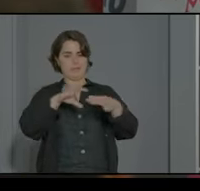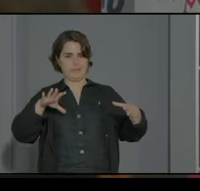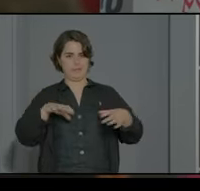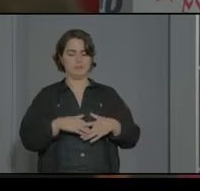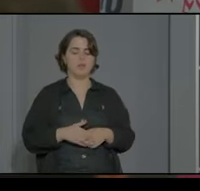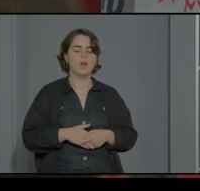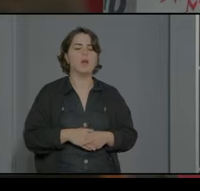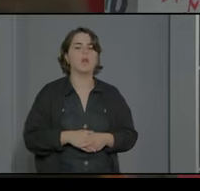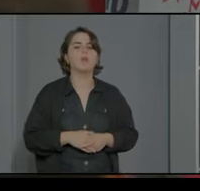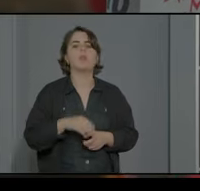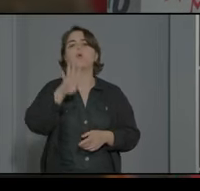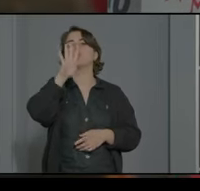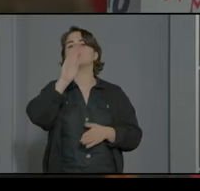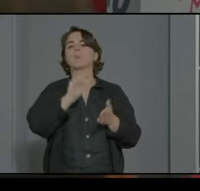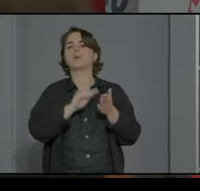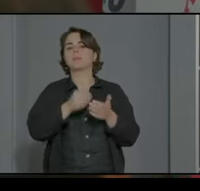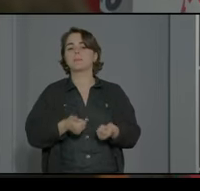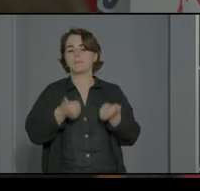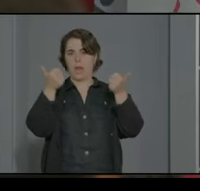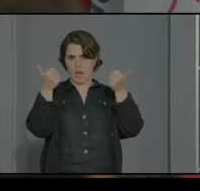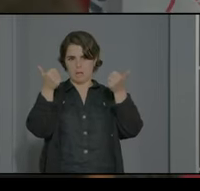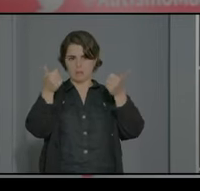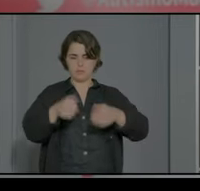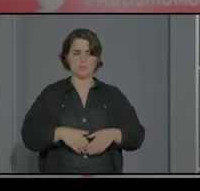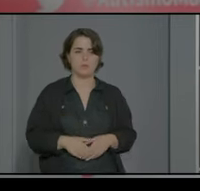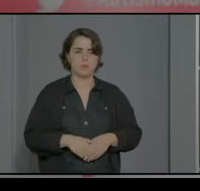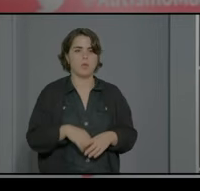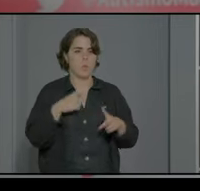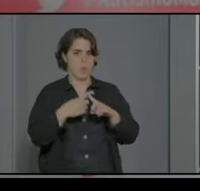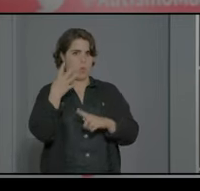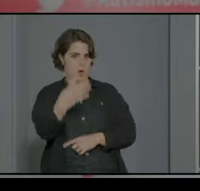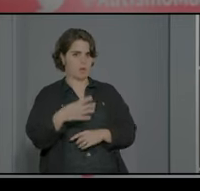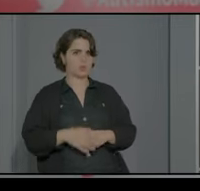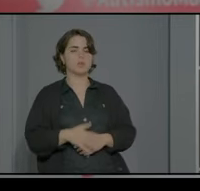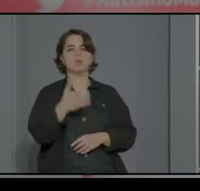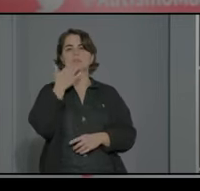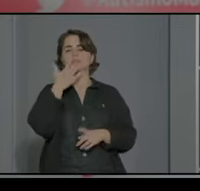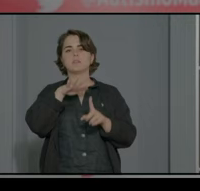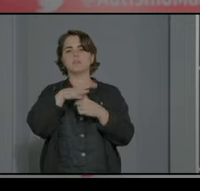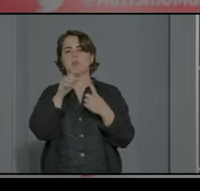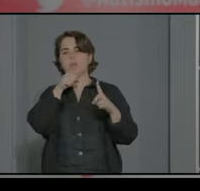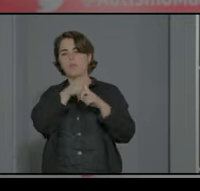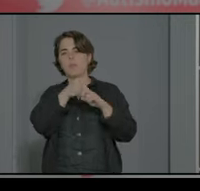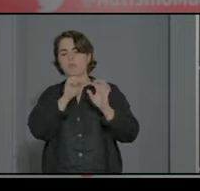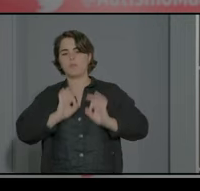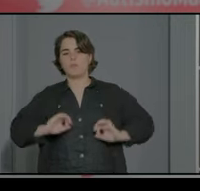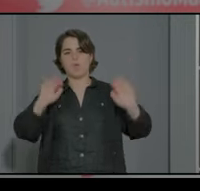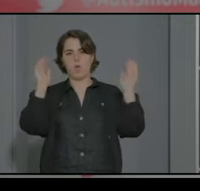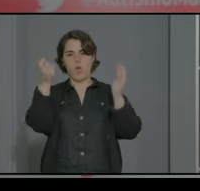cuatro veces más cuatro veces más casos de acoso escolar en alumnado con TEA